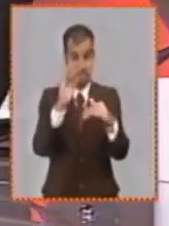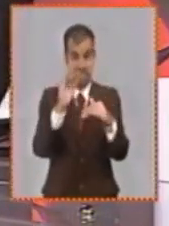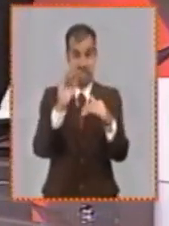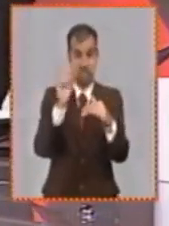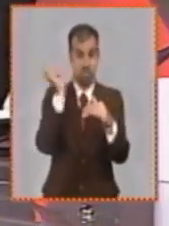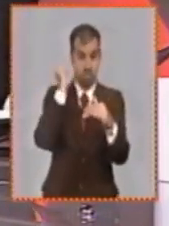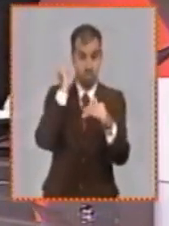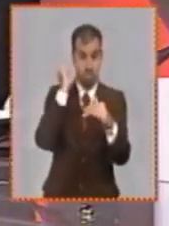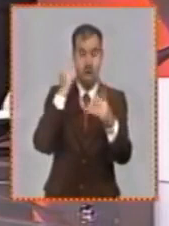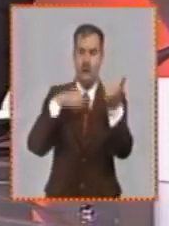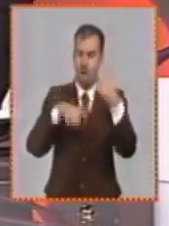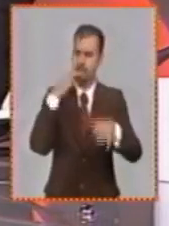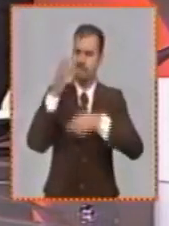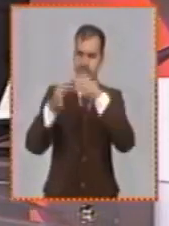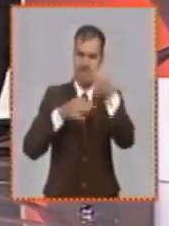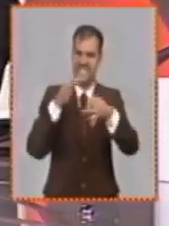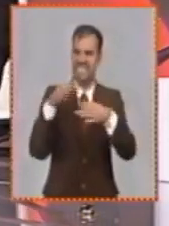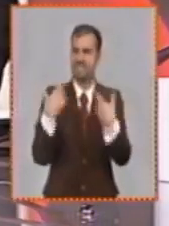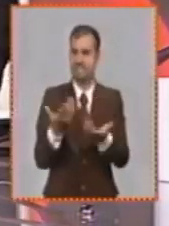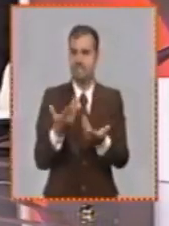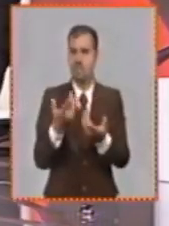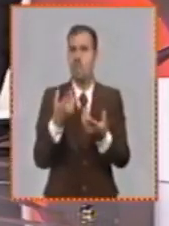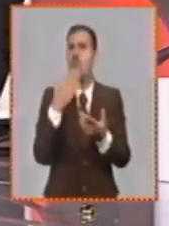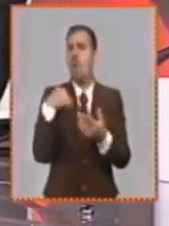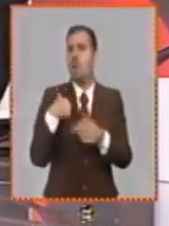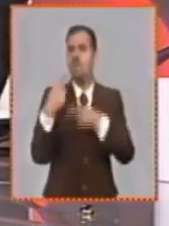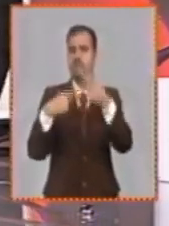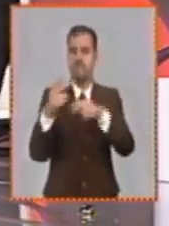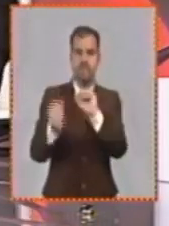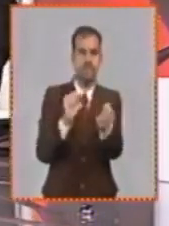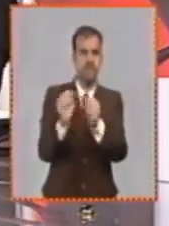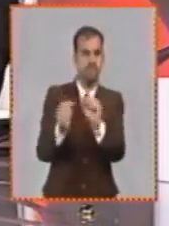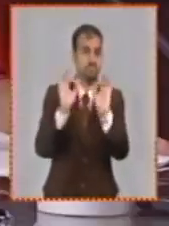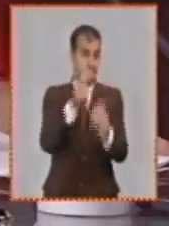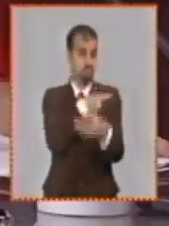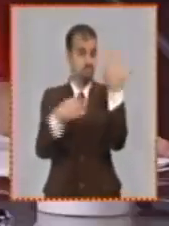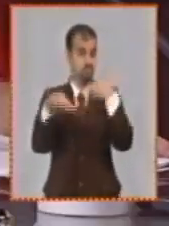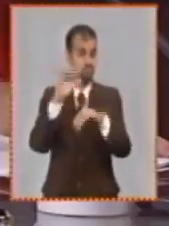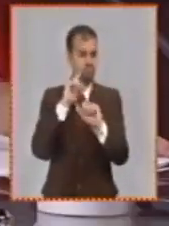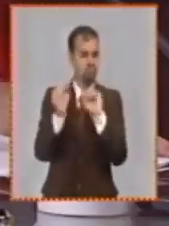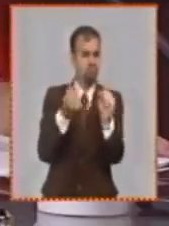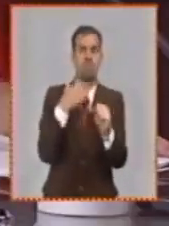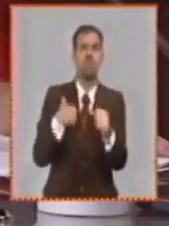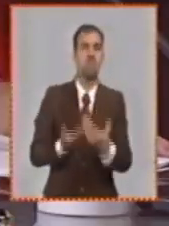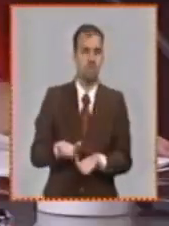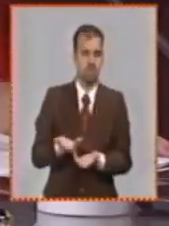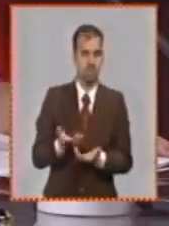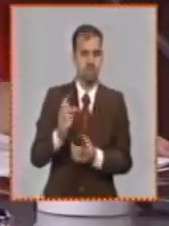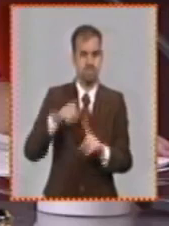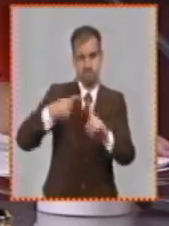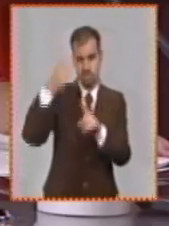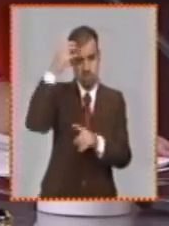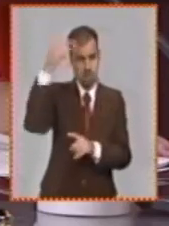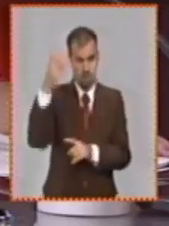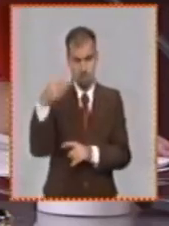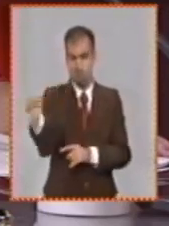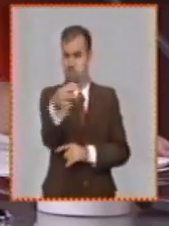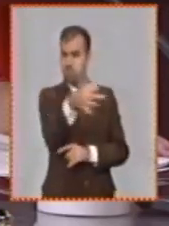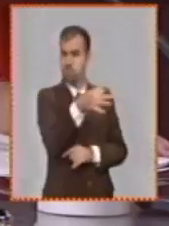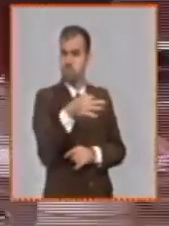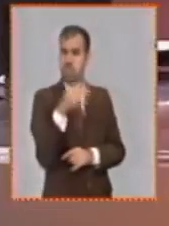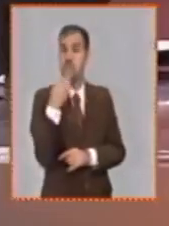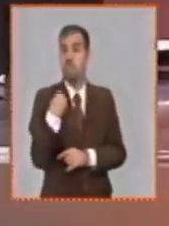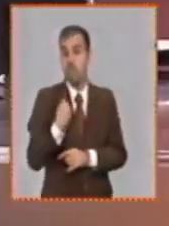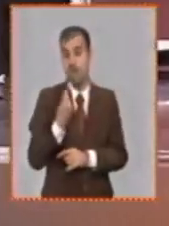en este momento de la mesa redonda sobre las acciones que se siguen haciendo desde el ministerio desde los gobiernos territoriales para